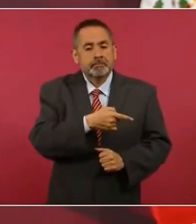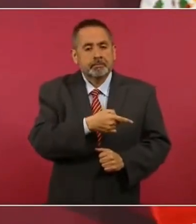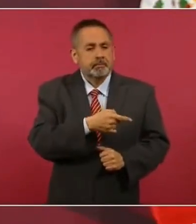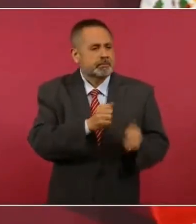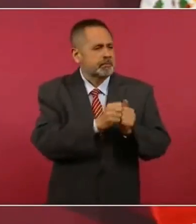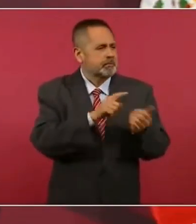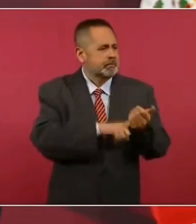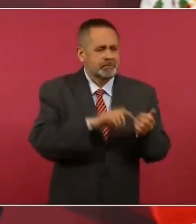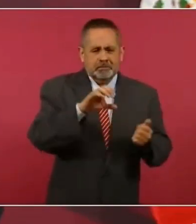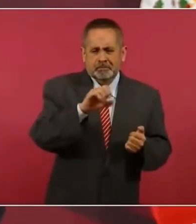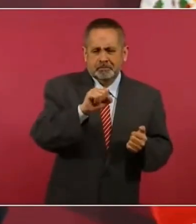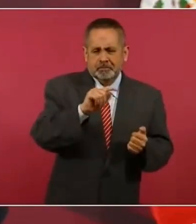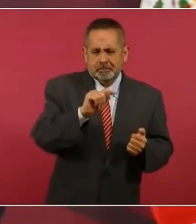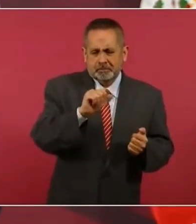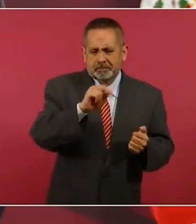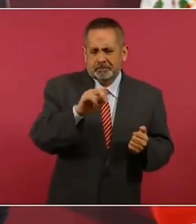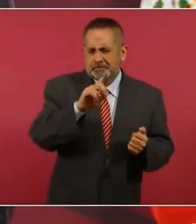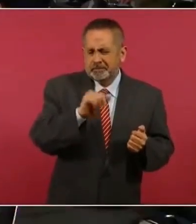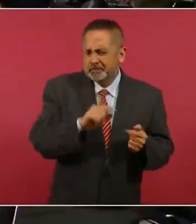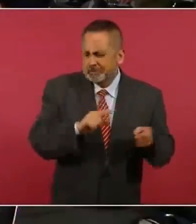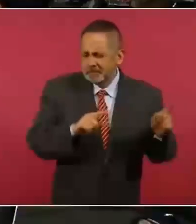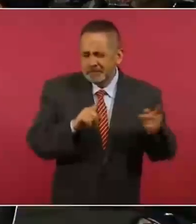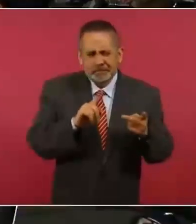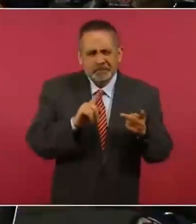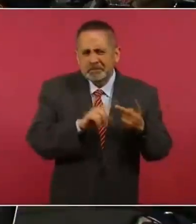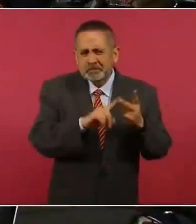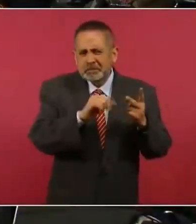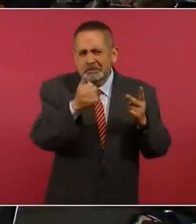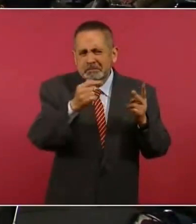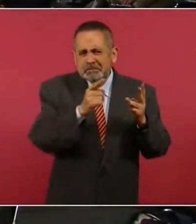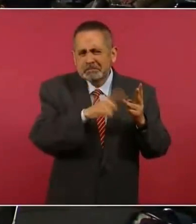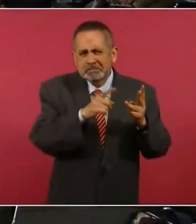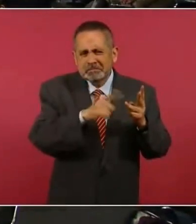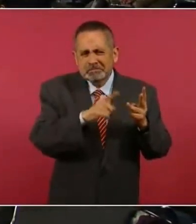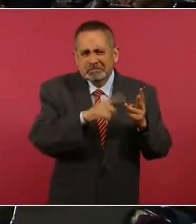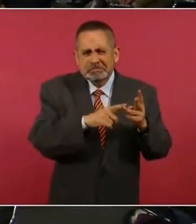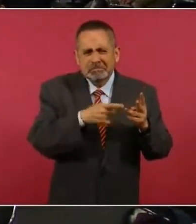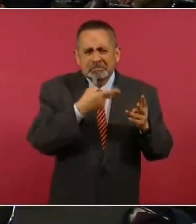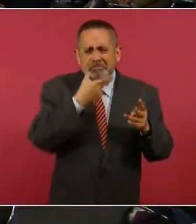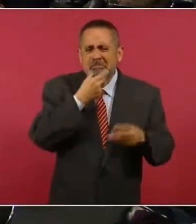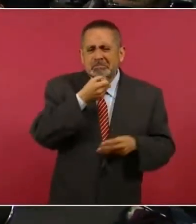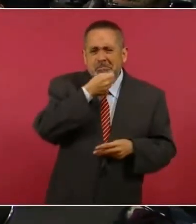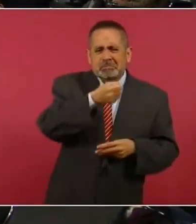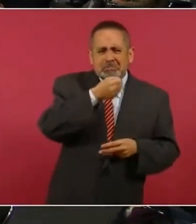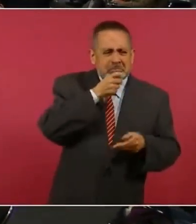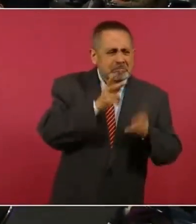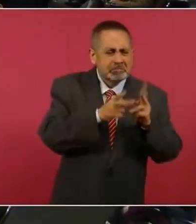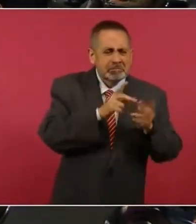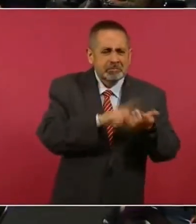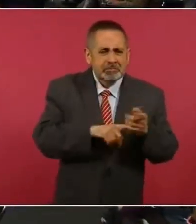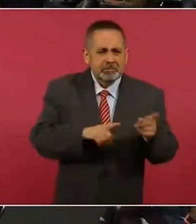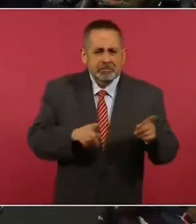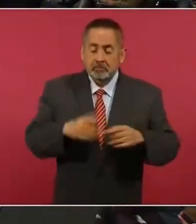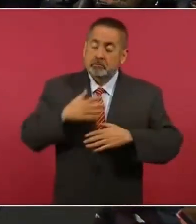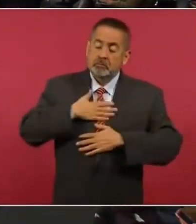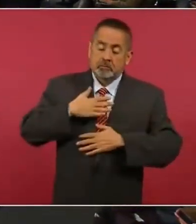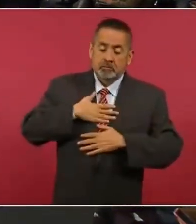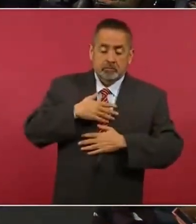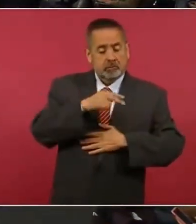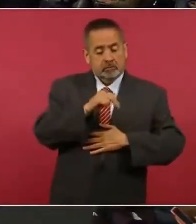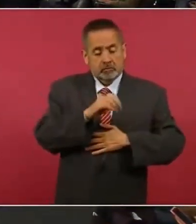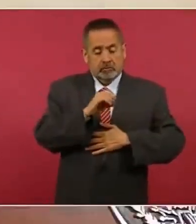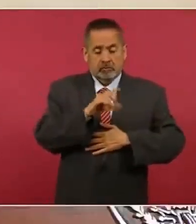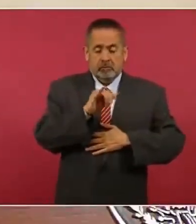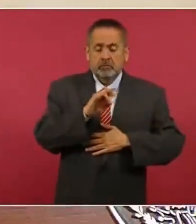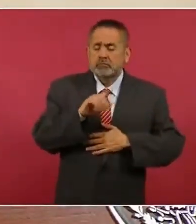Castañeda y con otro conductor que él mismo dice que es neoliberal, me dijo a